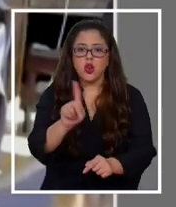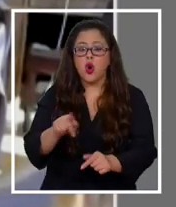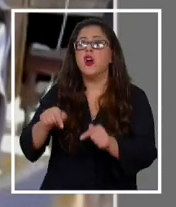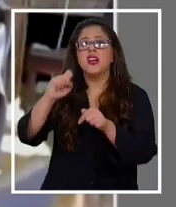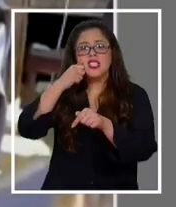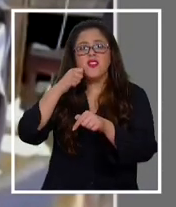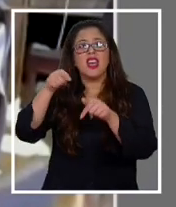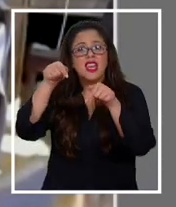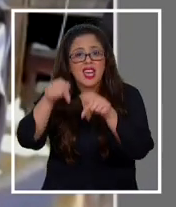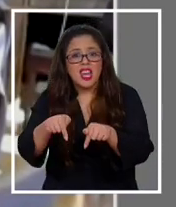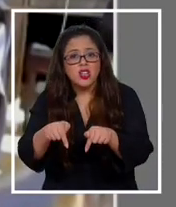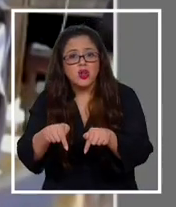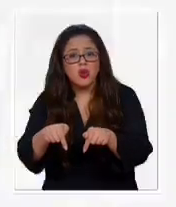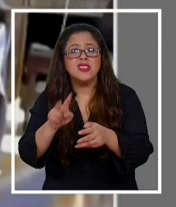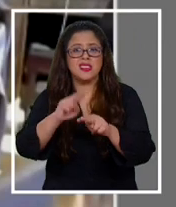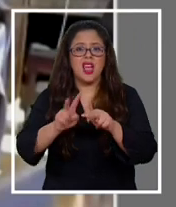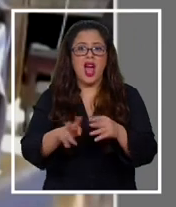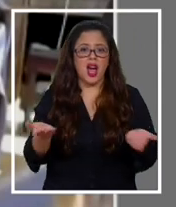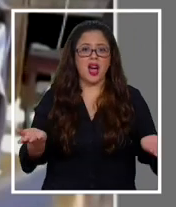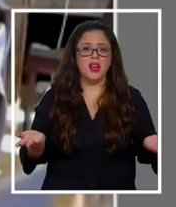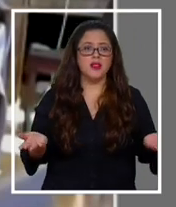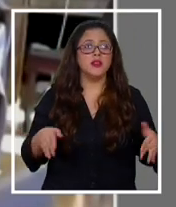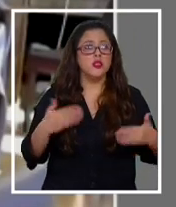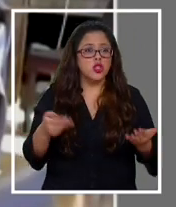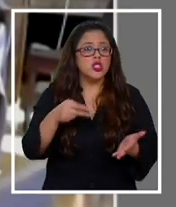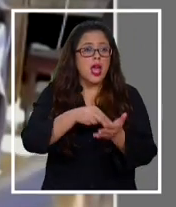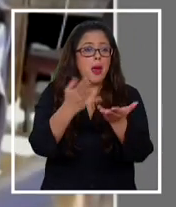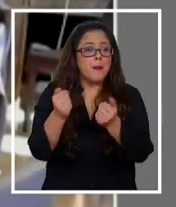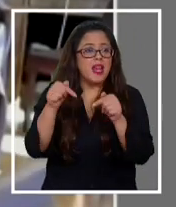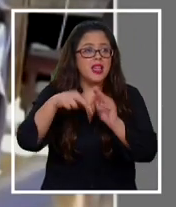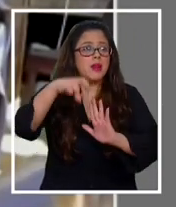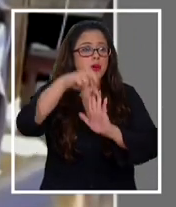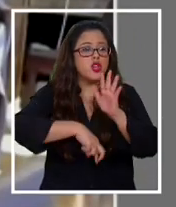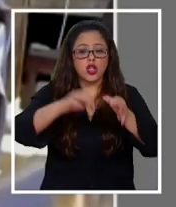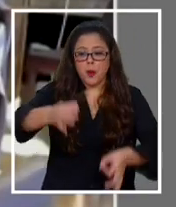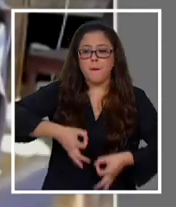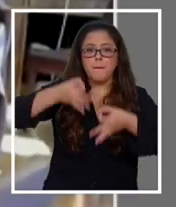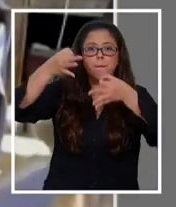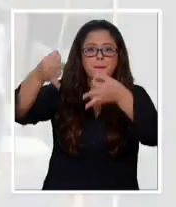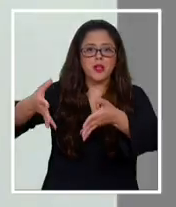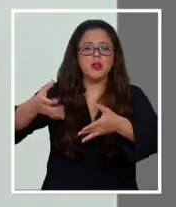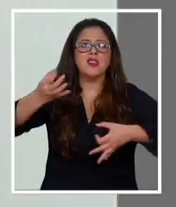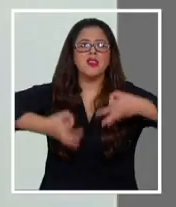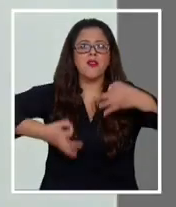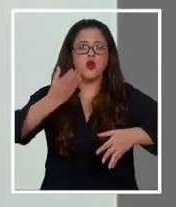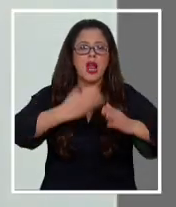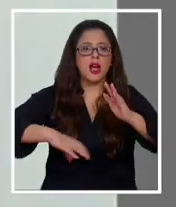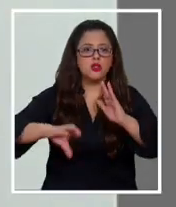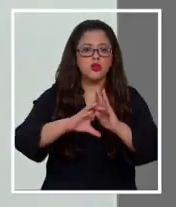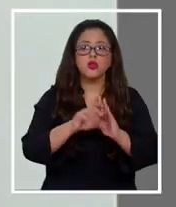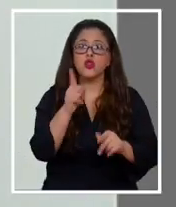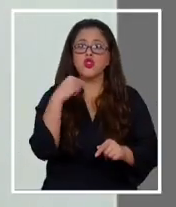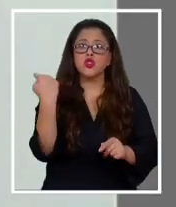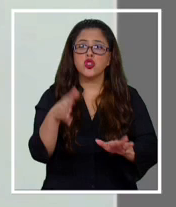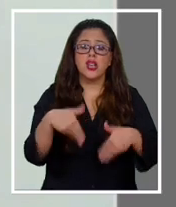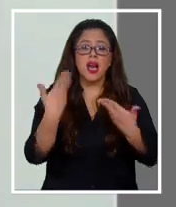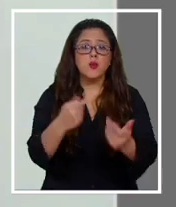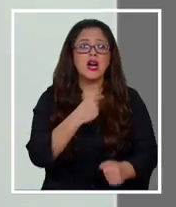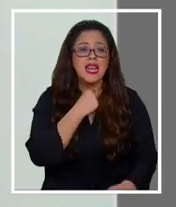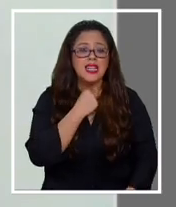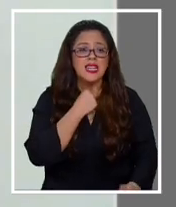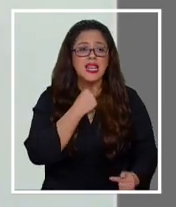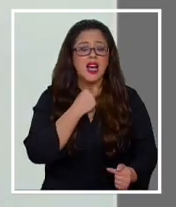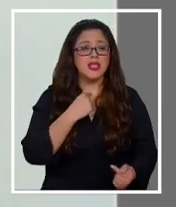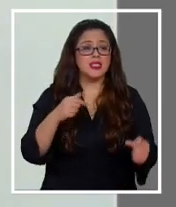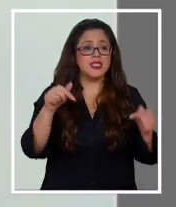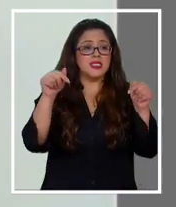impedir que esto se concrete y por tanto espera que este proyecto llegue al Tribunal Constitucional. Damos garantías aquí y ahora